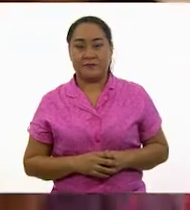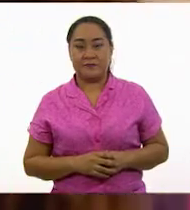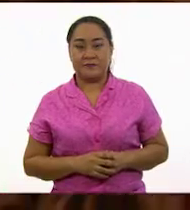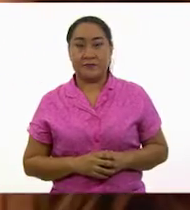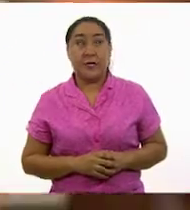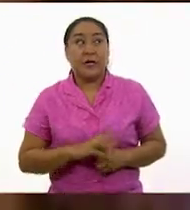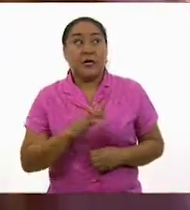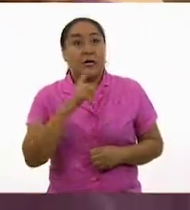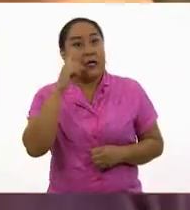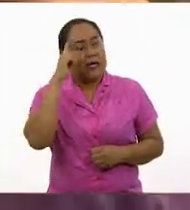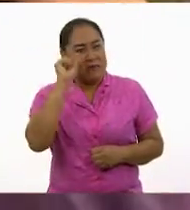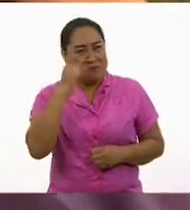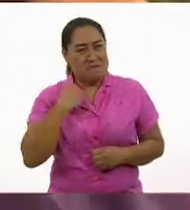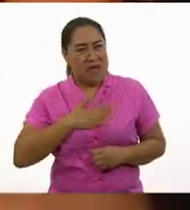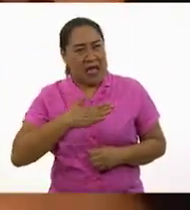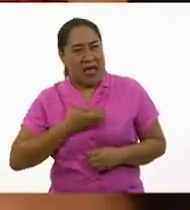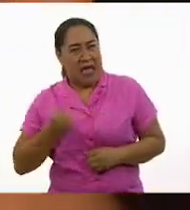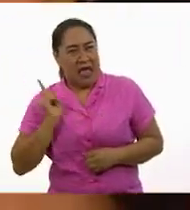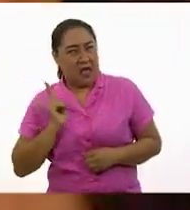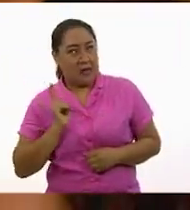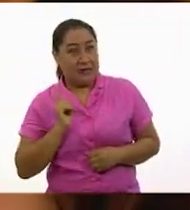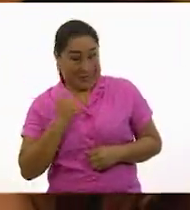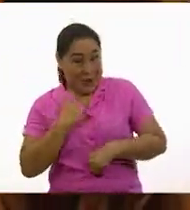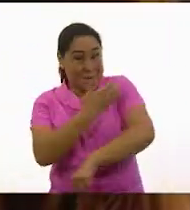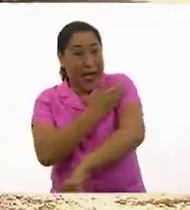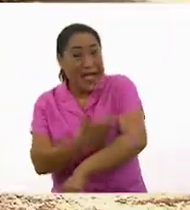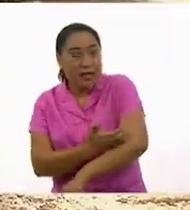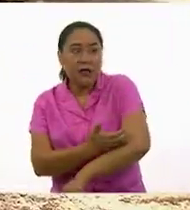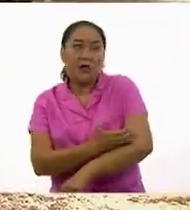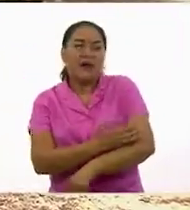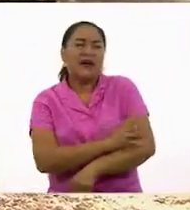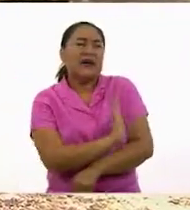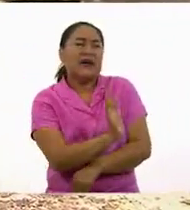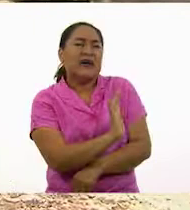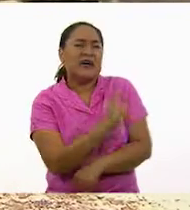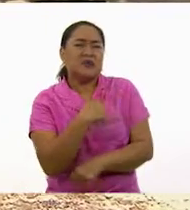Voy al baño. ¿Te acompañó? No, voy rápido.